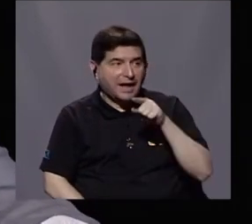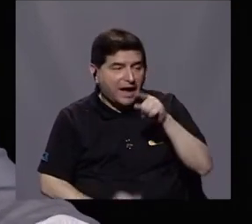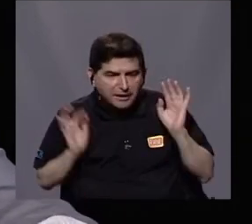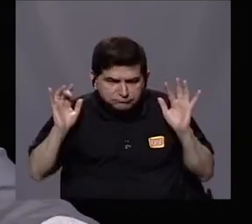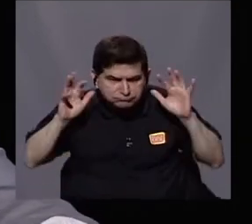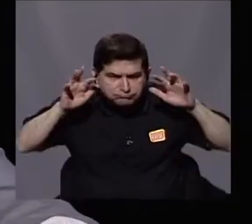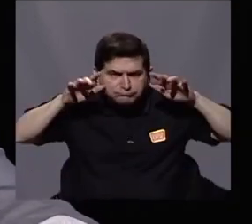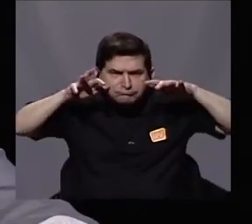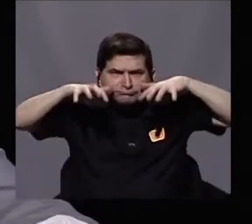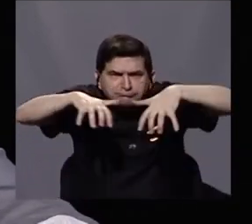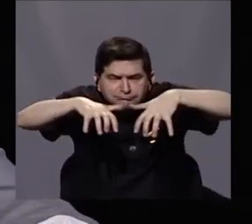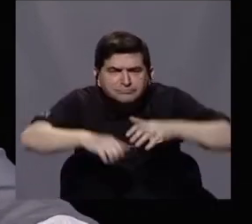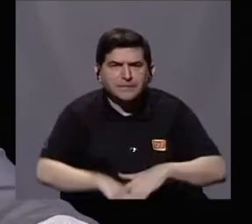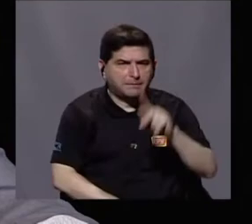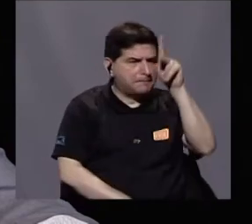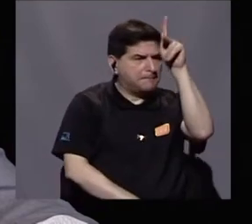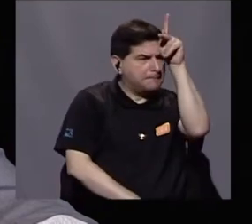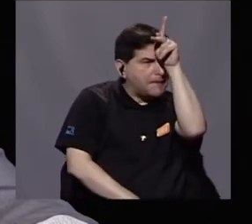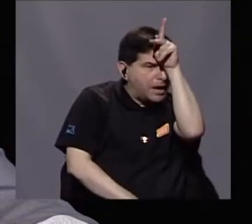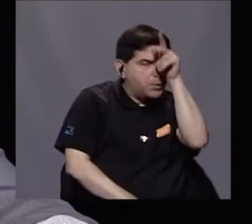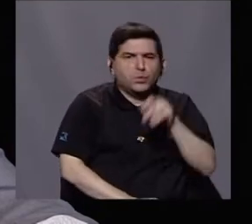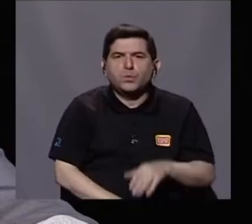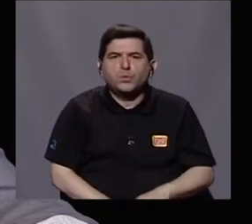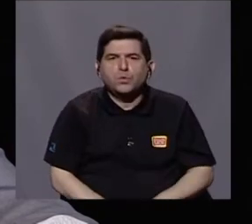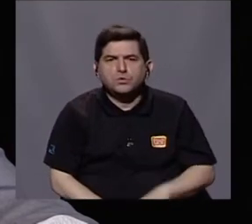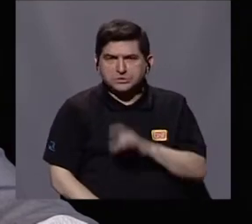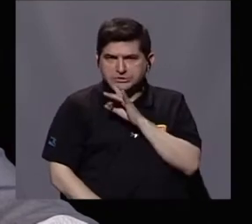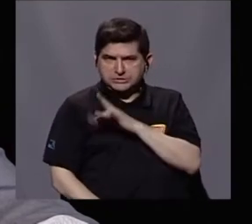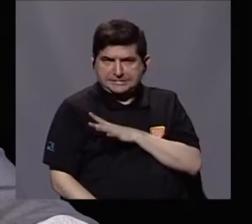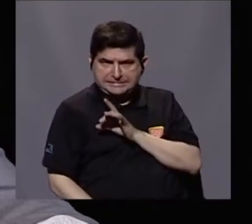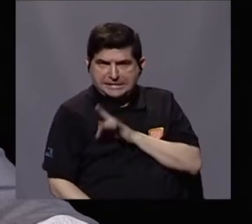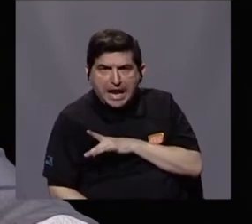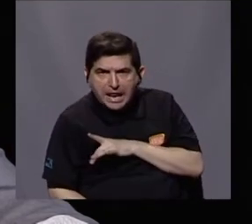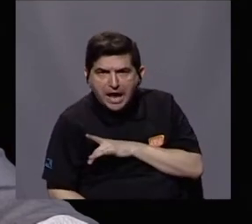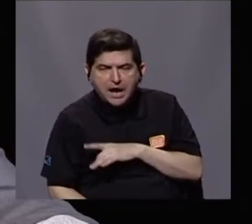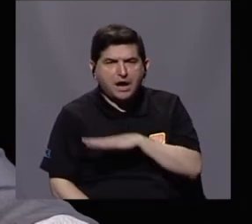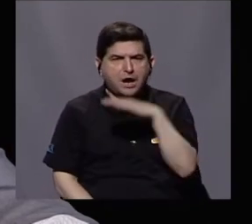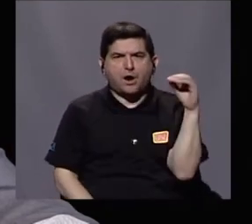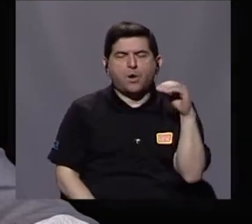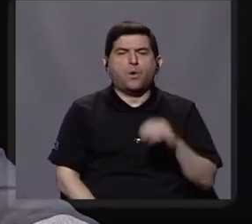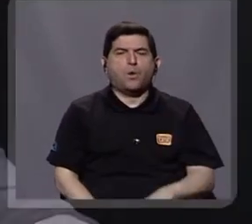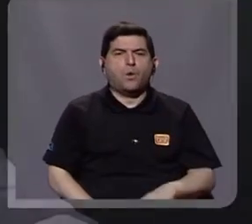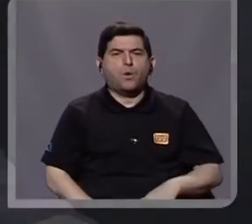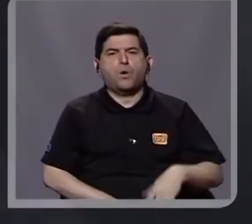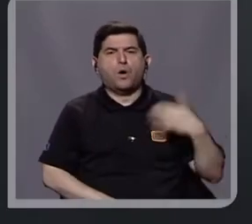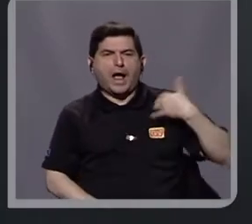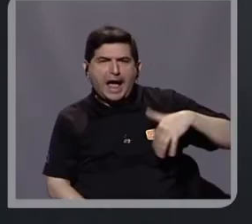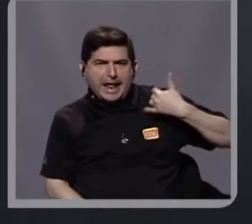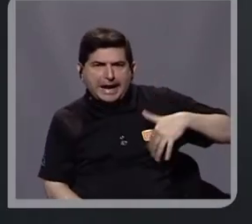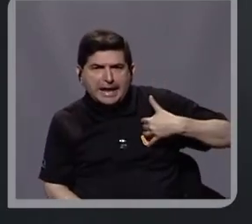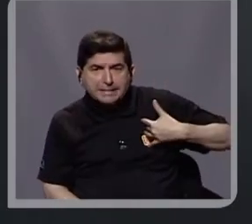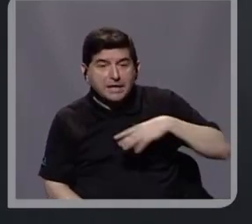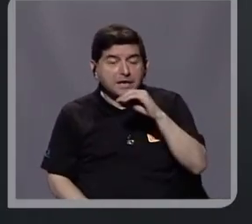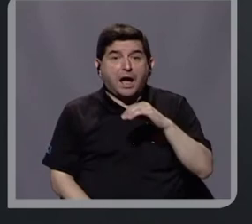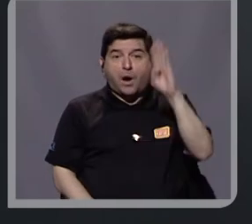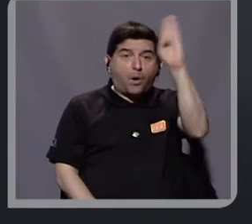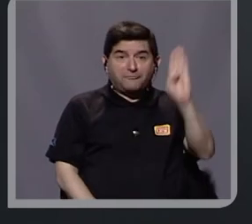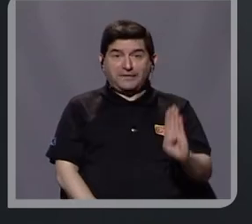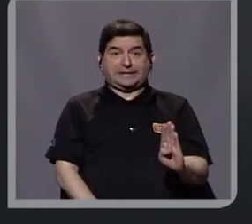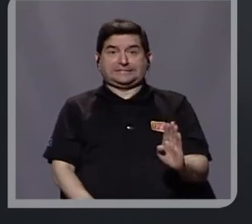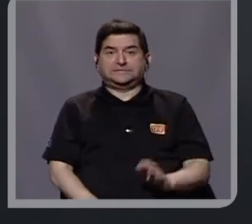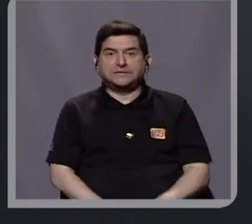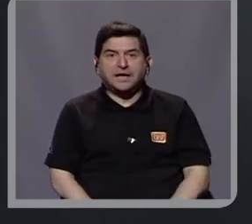migraciones hacia el Perú, hacia Chile, o inclusive hacia Argentina, o hacia el propio Brasil.